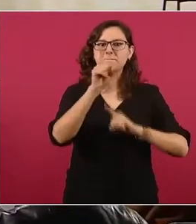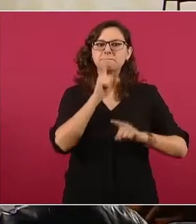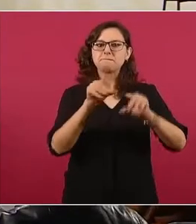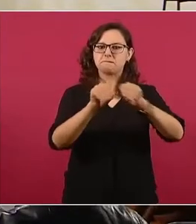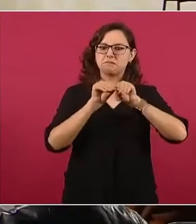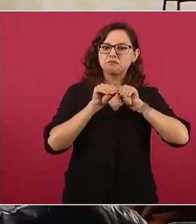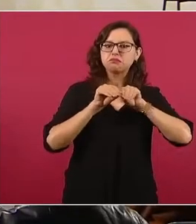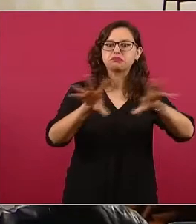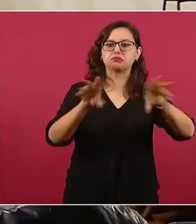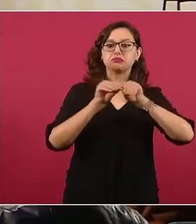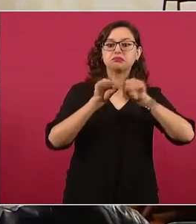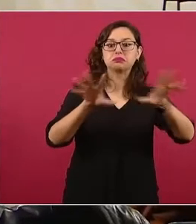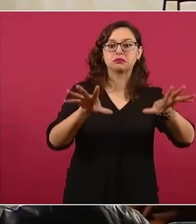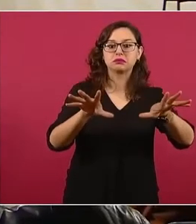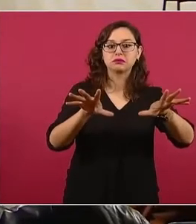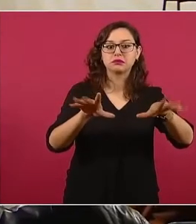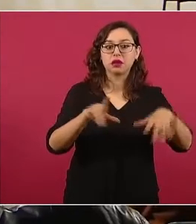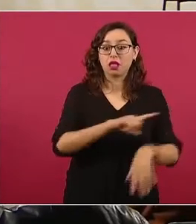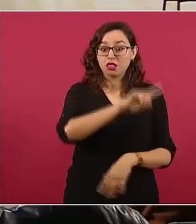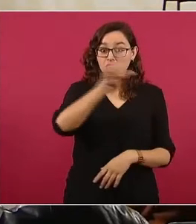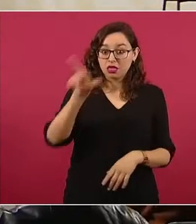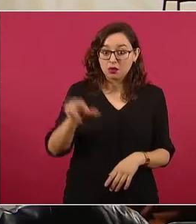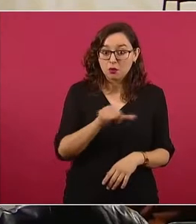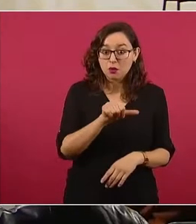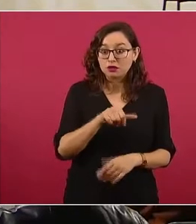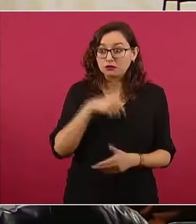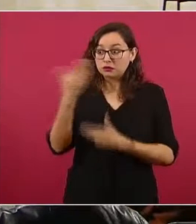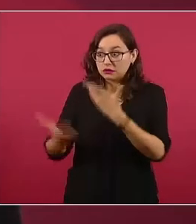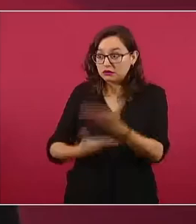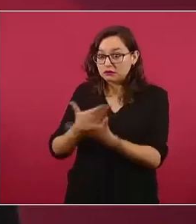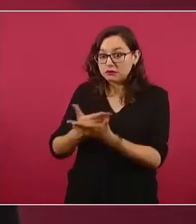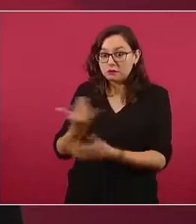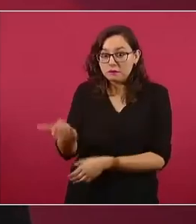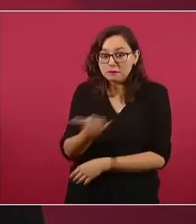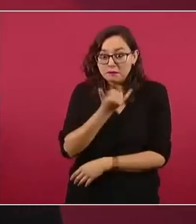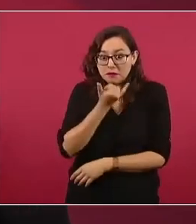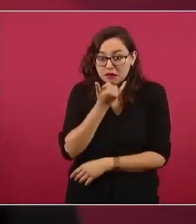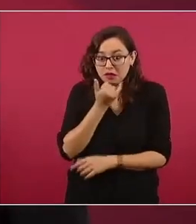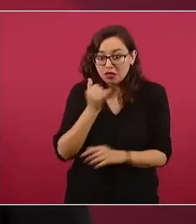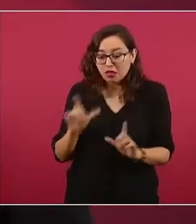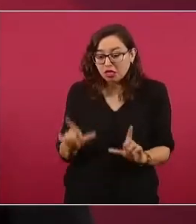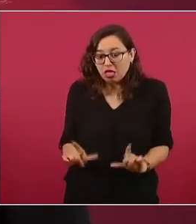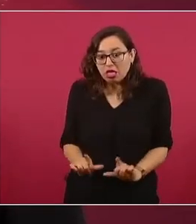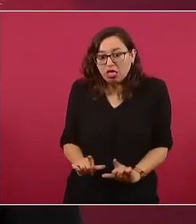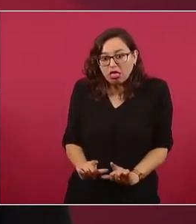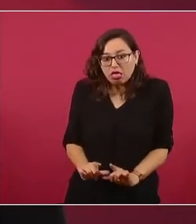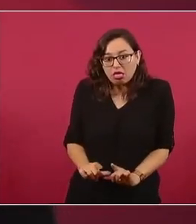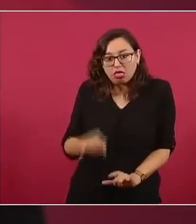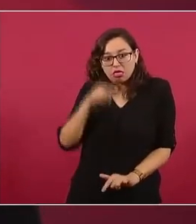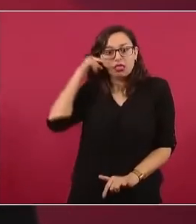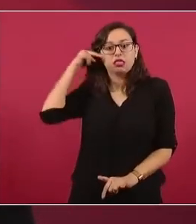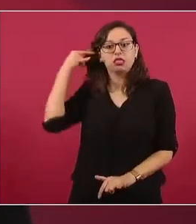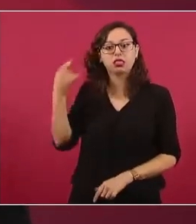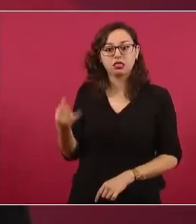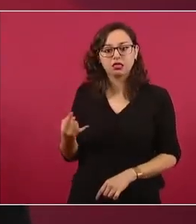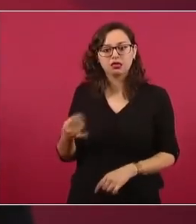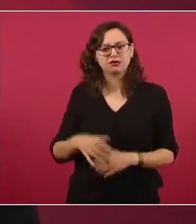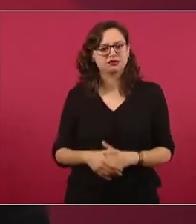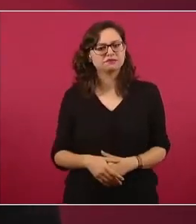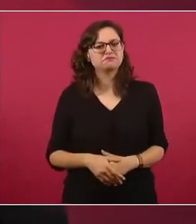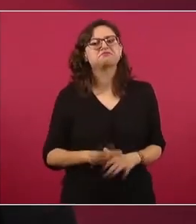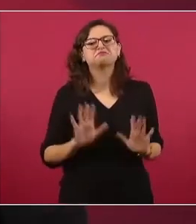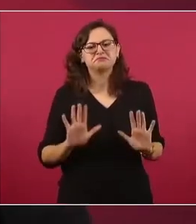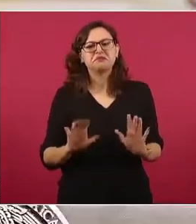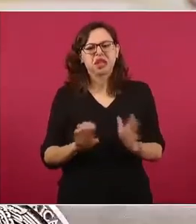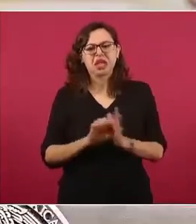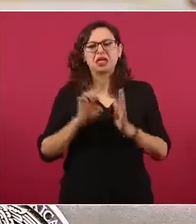entiende que el periódico no se quiera disculpar con Andrés Manuel, como persona. Pero con todo respeto, sí debiera hacerlo con